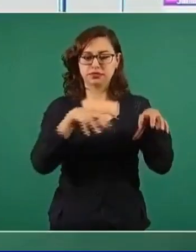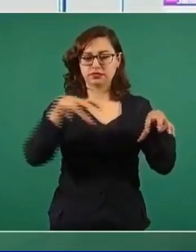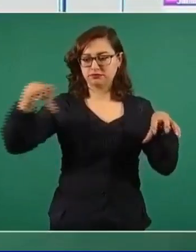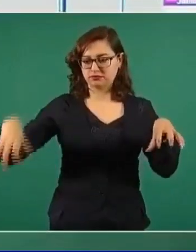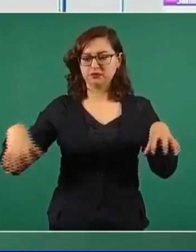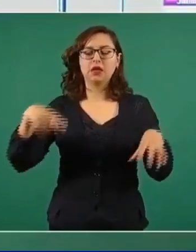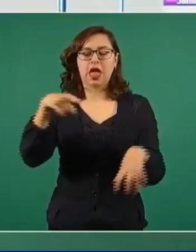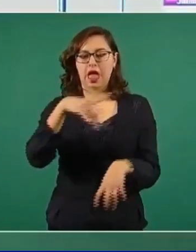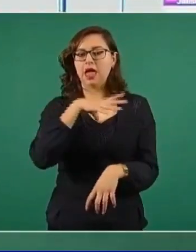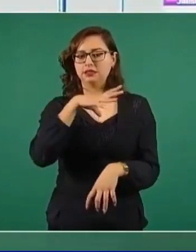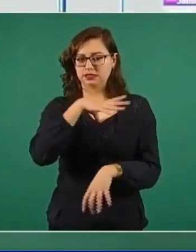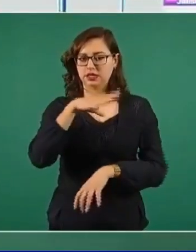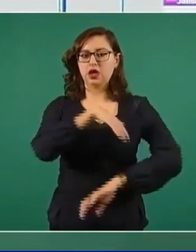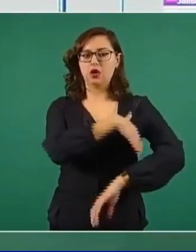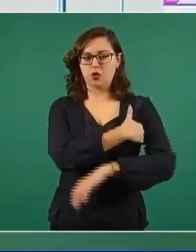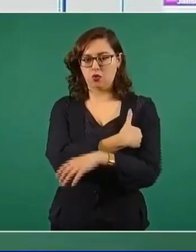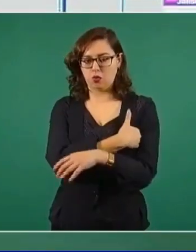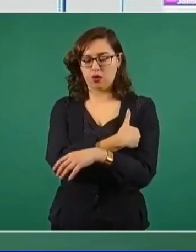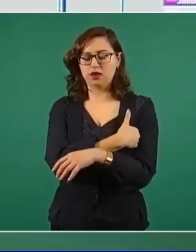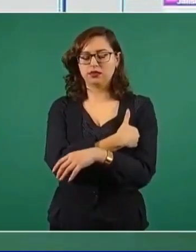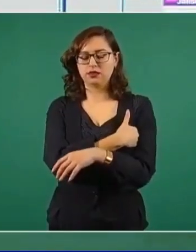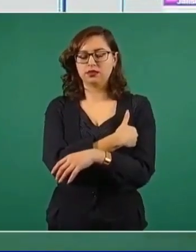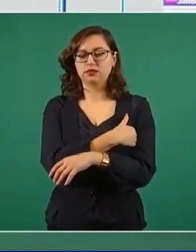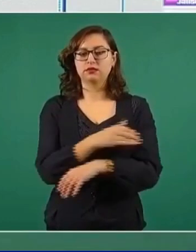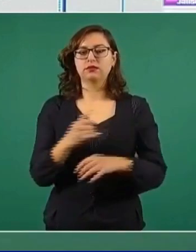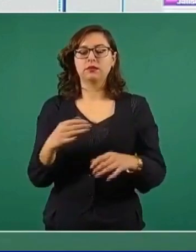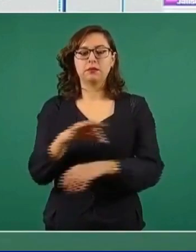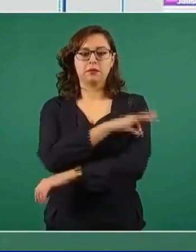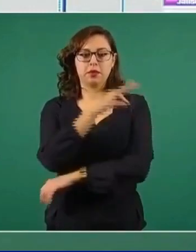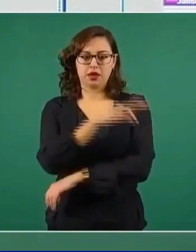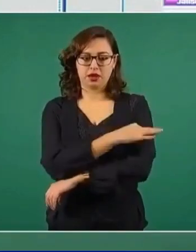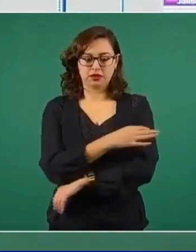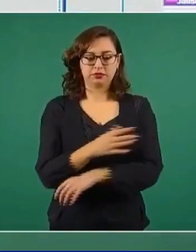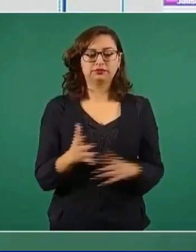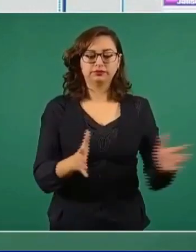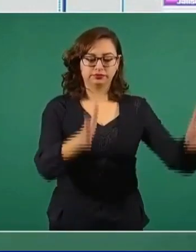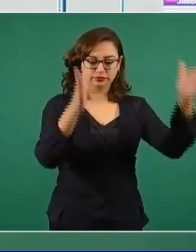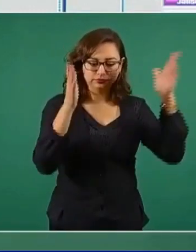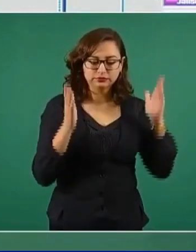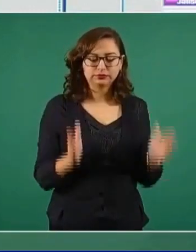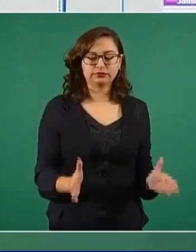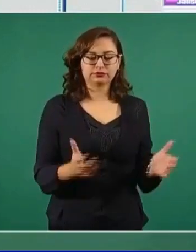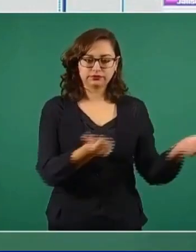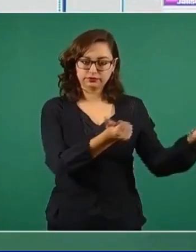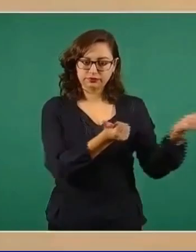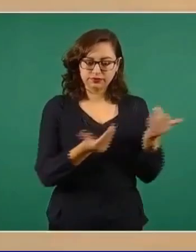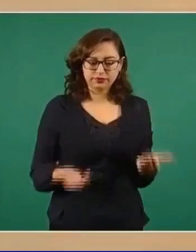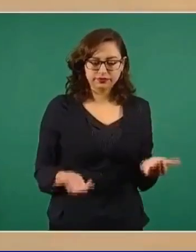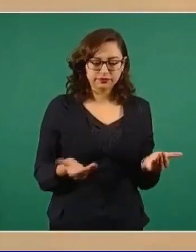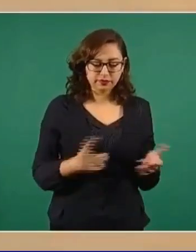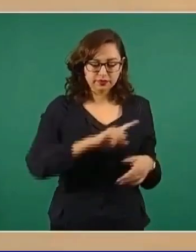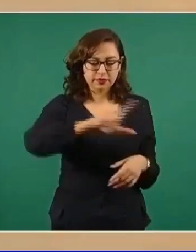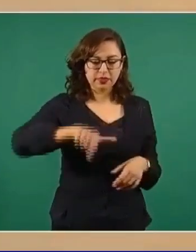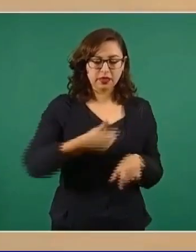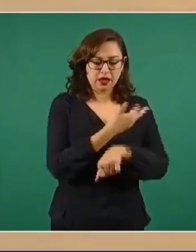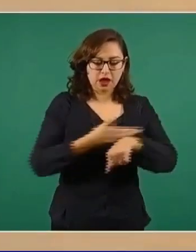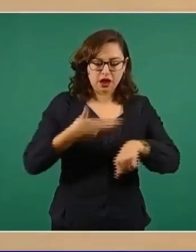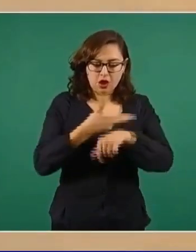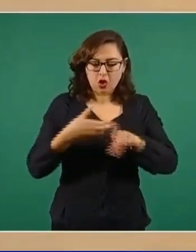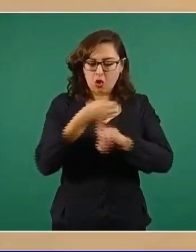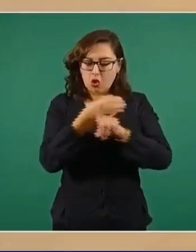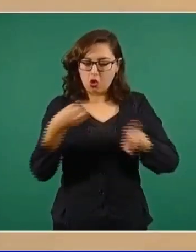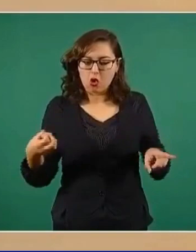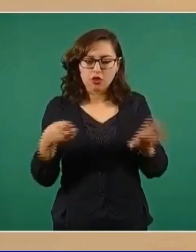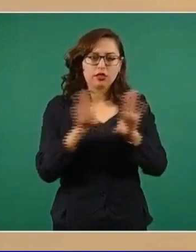Virmex. Estas vacunas se lotificaron para poder ser distribuidas a partir del miércoles pasado, el